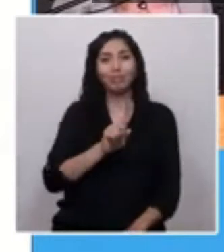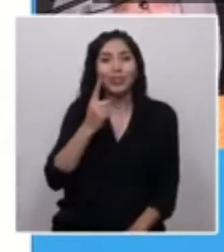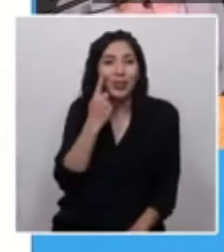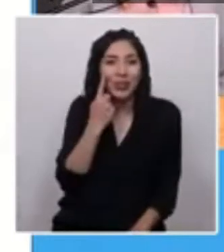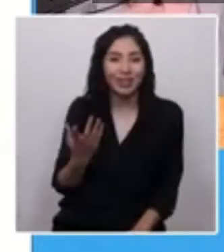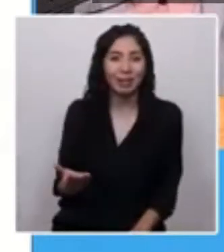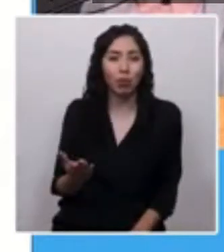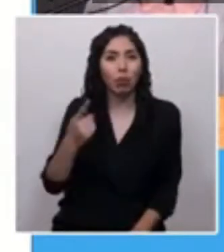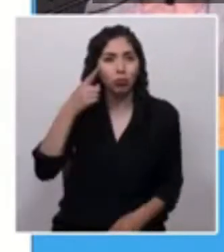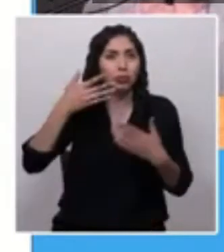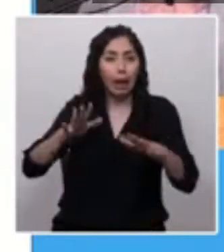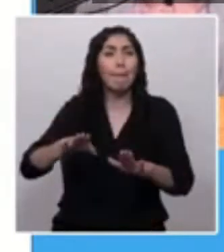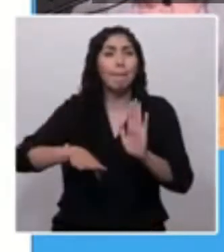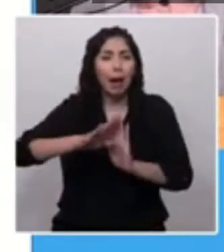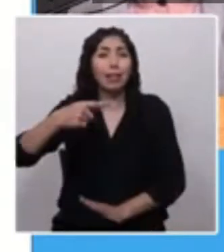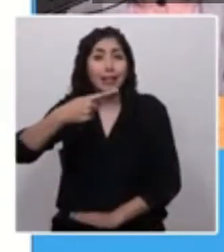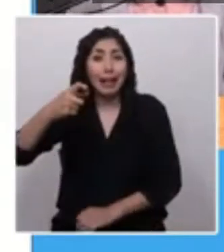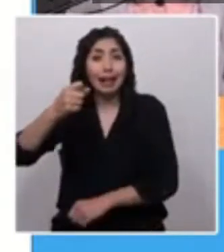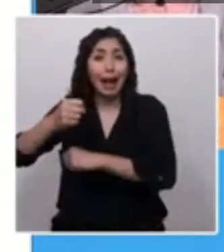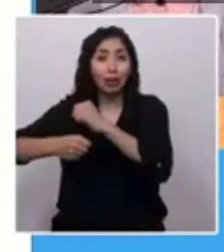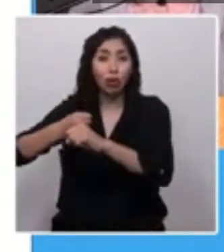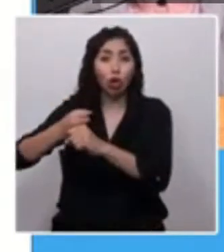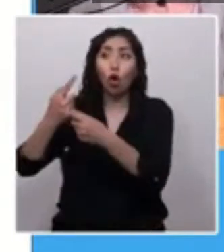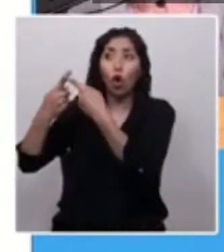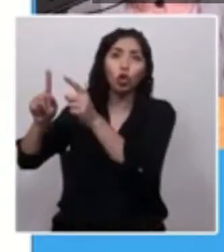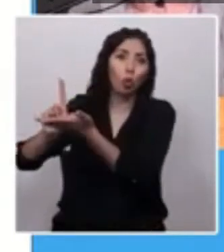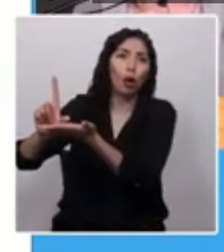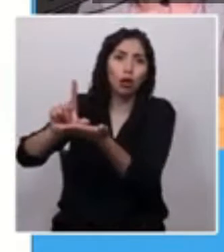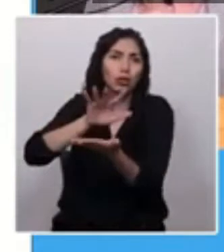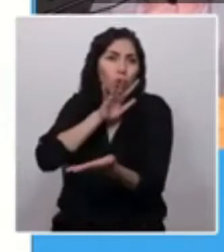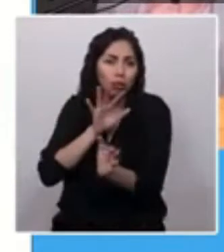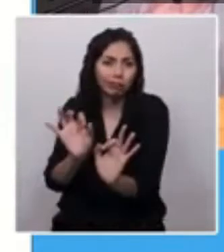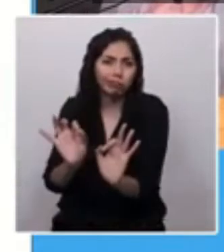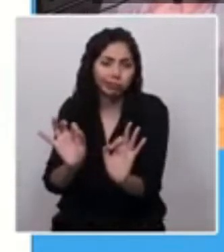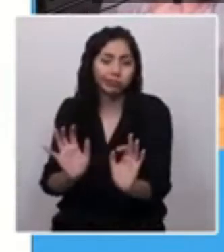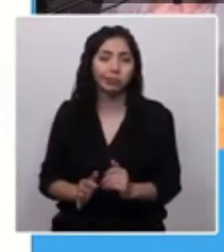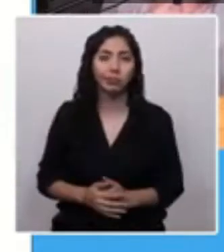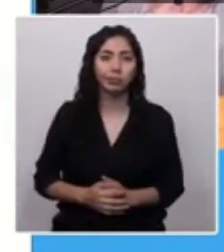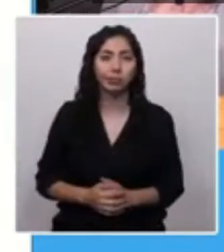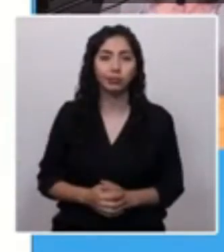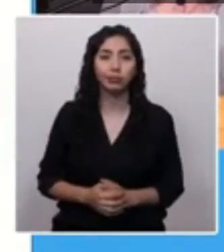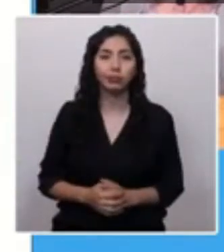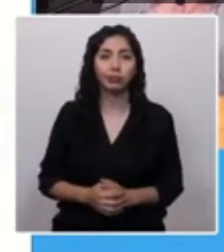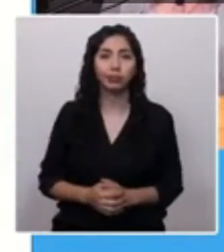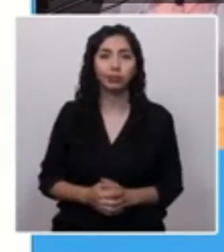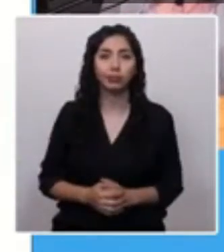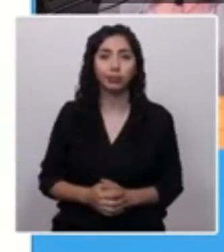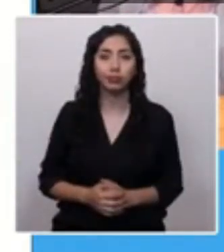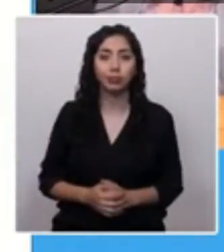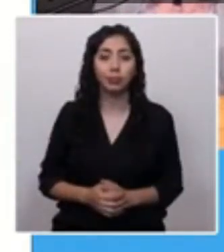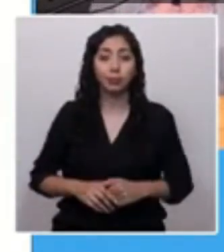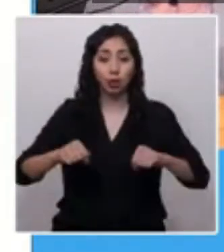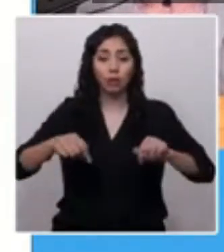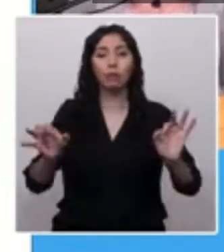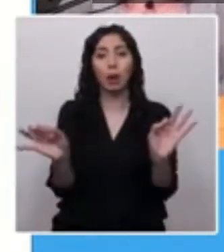exitosa, específicamente acá en el caso suizo que estamos explicando nosotros. Vamos a explicar los tres mecanismos a